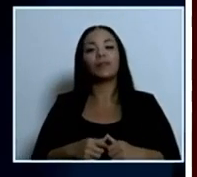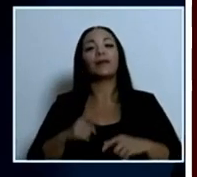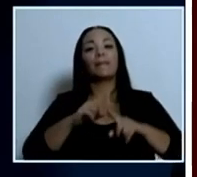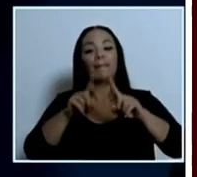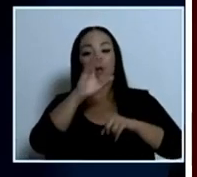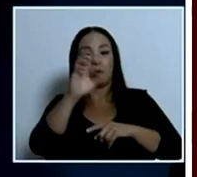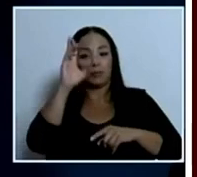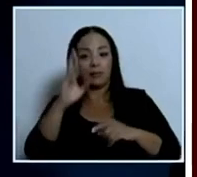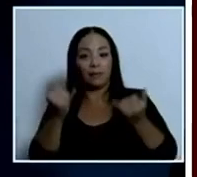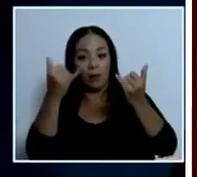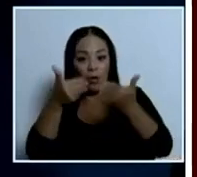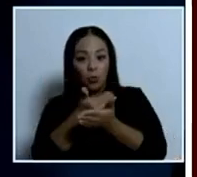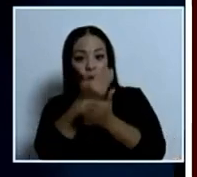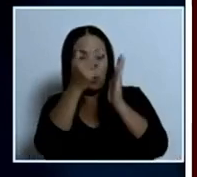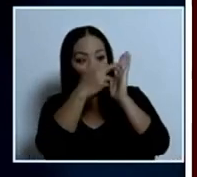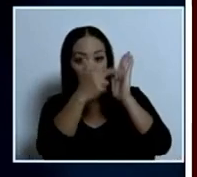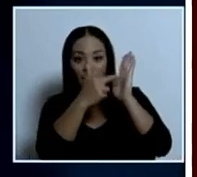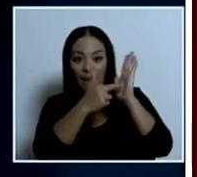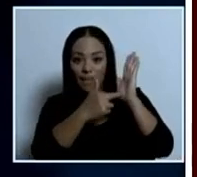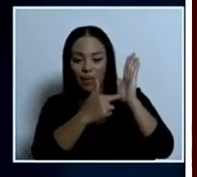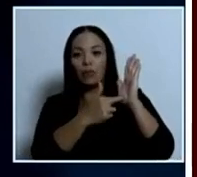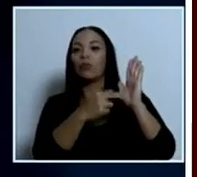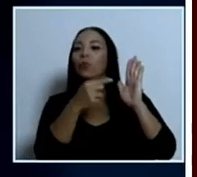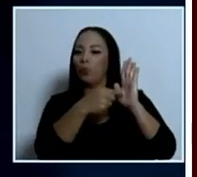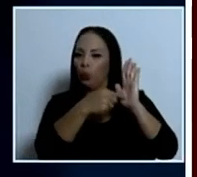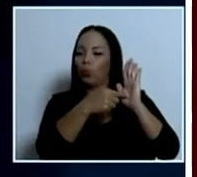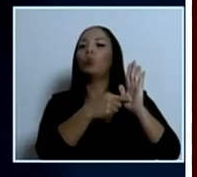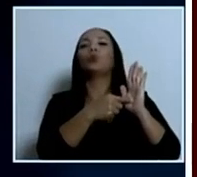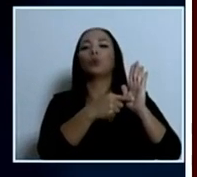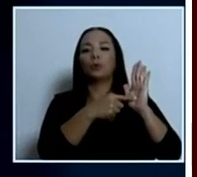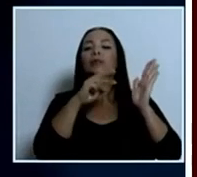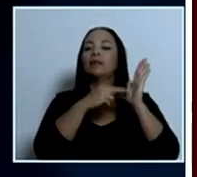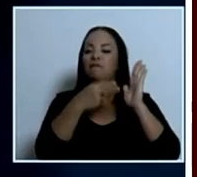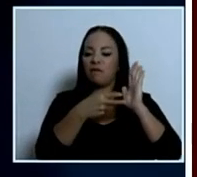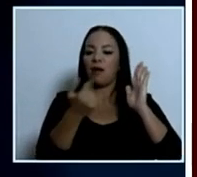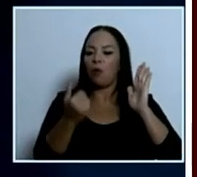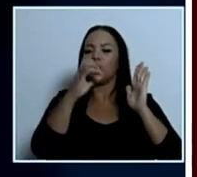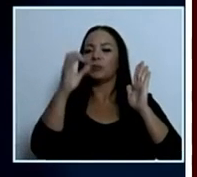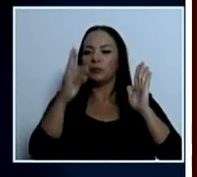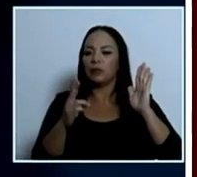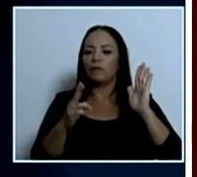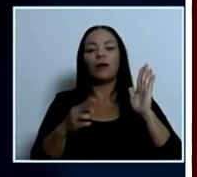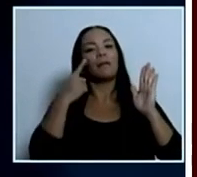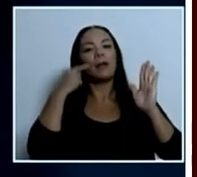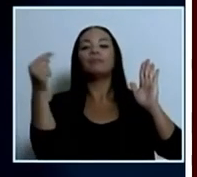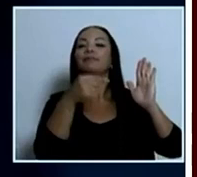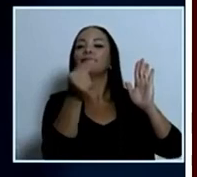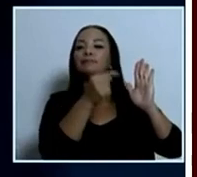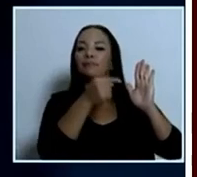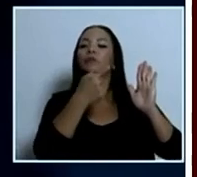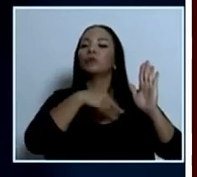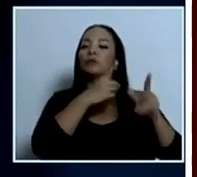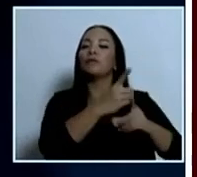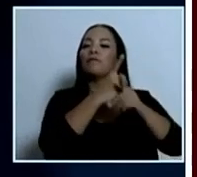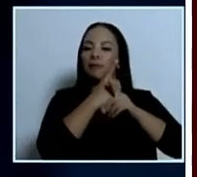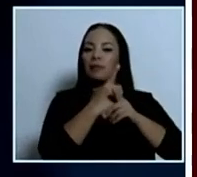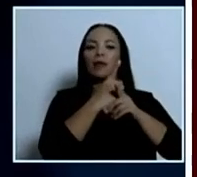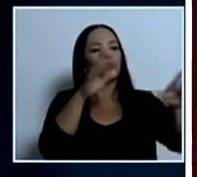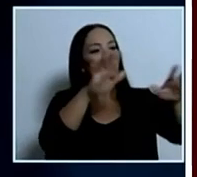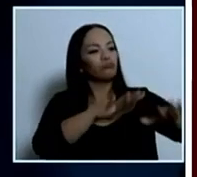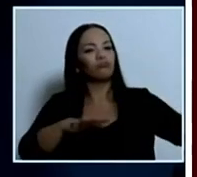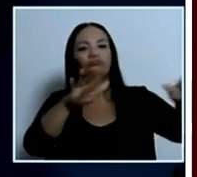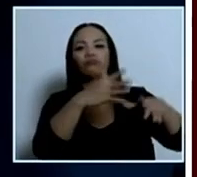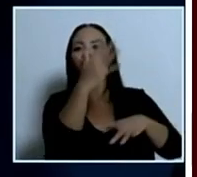la iniciativa y la batuta para decir, aquí estamos defendiendo nuestros ecosistemas y, además, defendiendo la salud